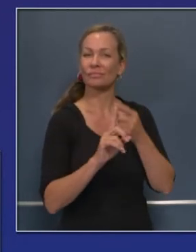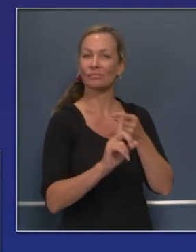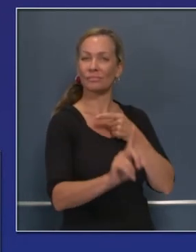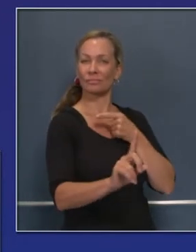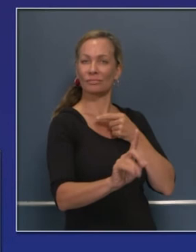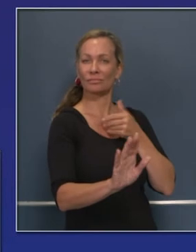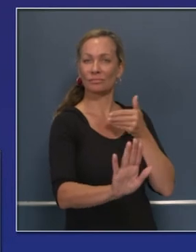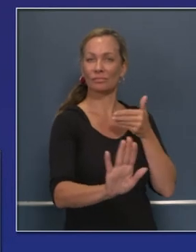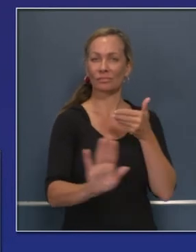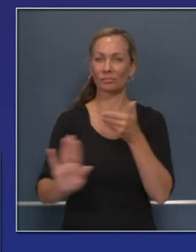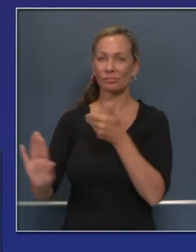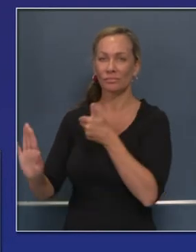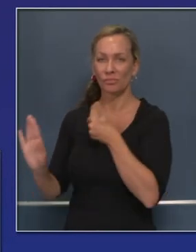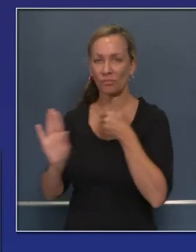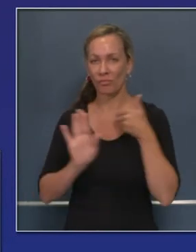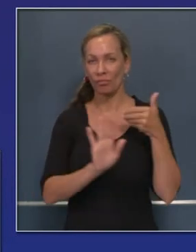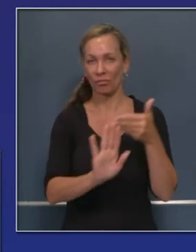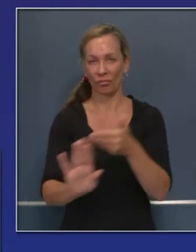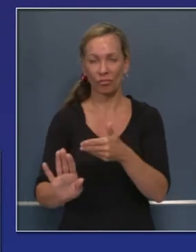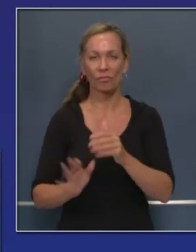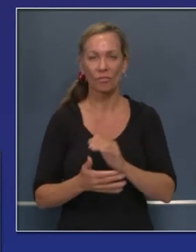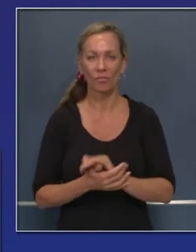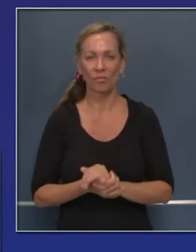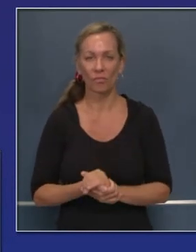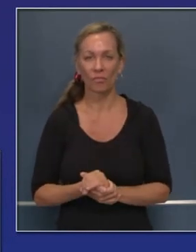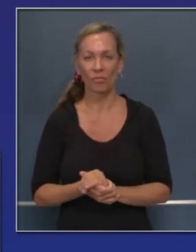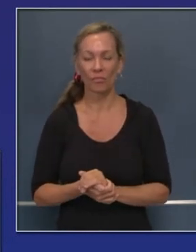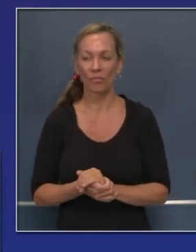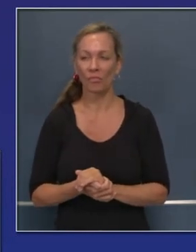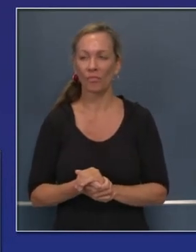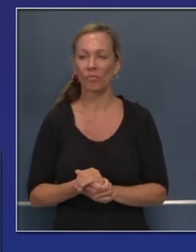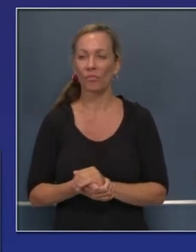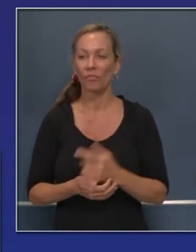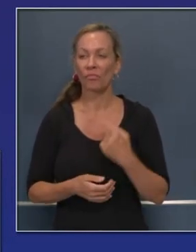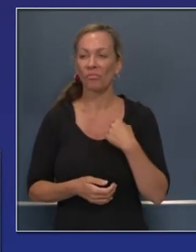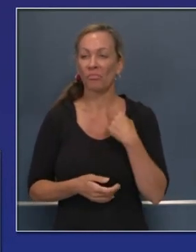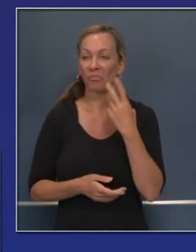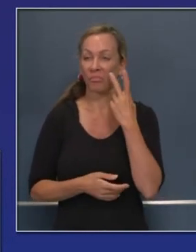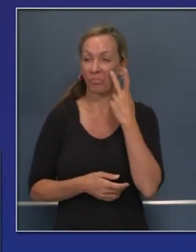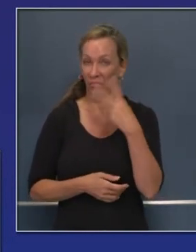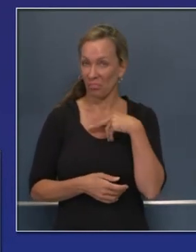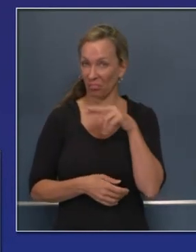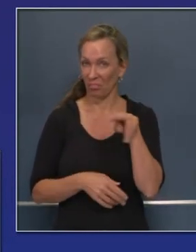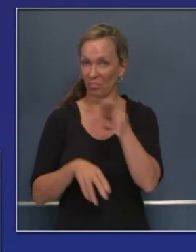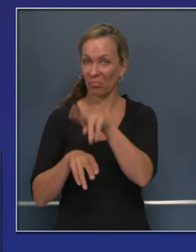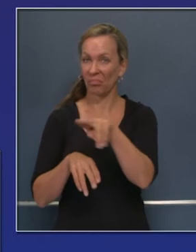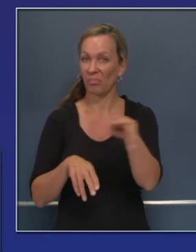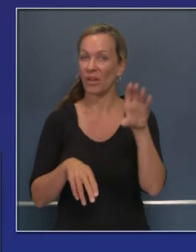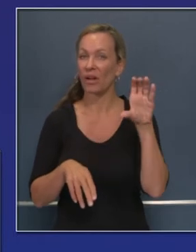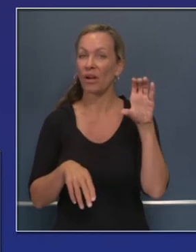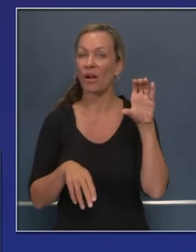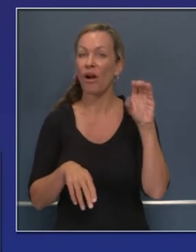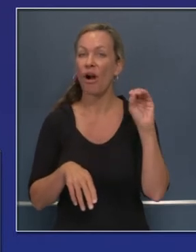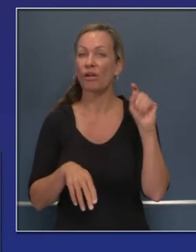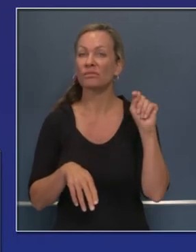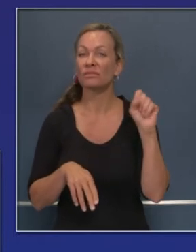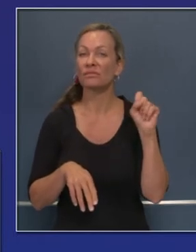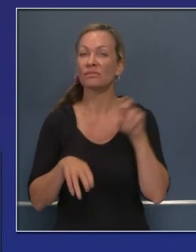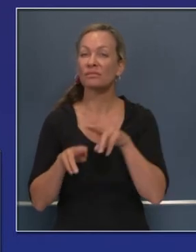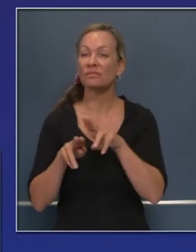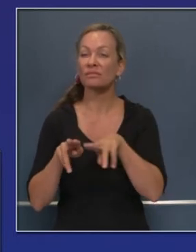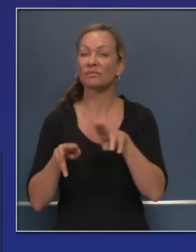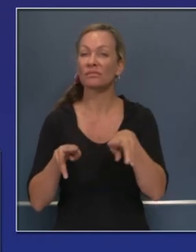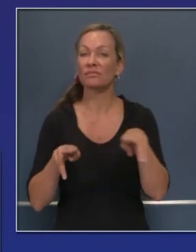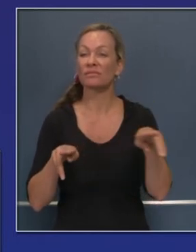no había las tiendas, las carpas que ven en otros lugares, sino catres que estaban todos a más de